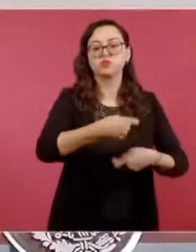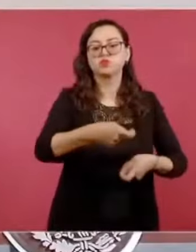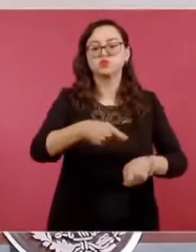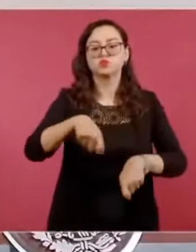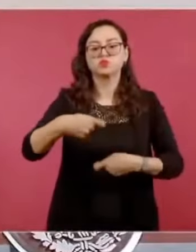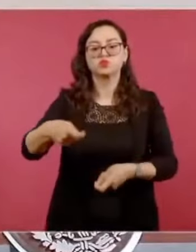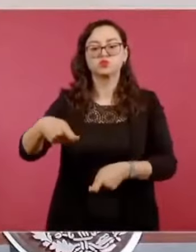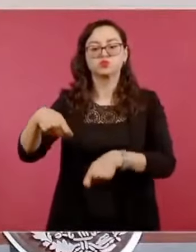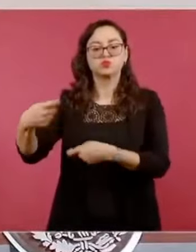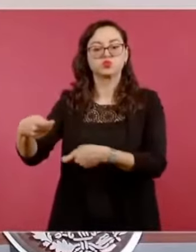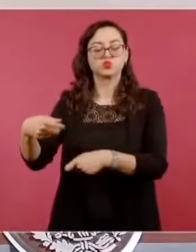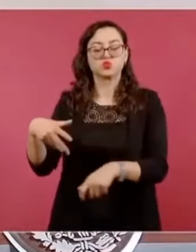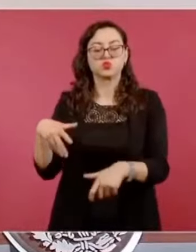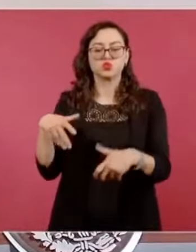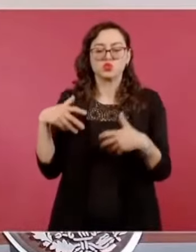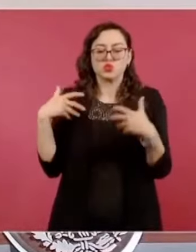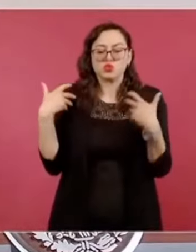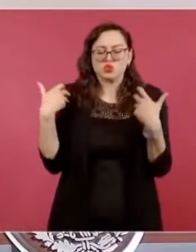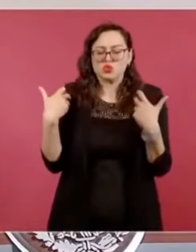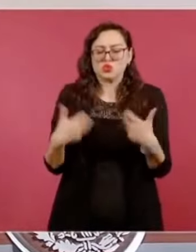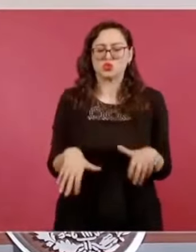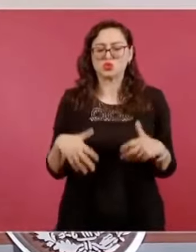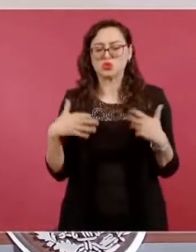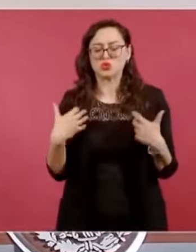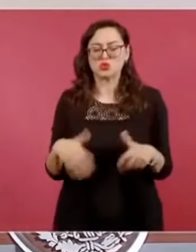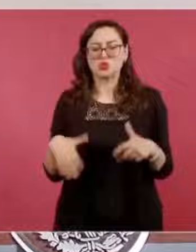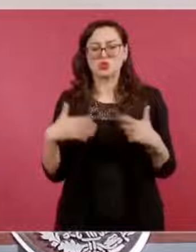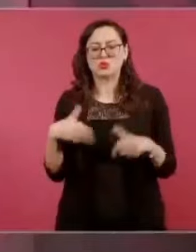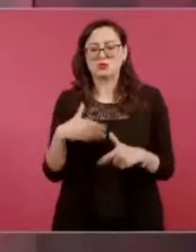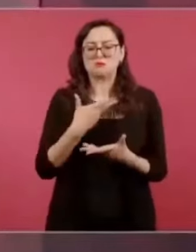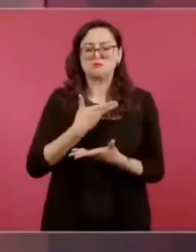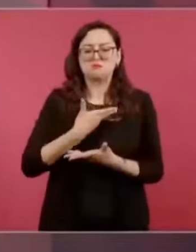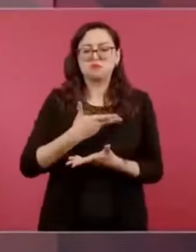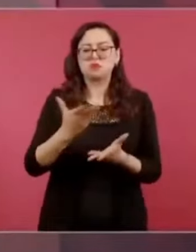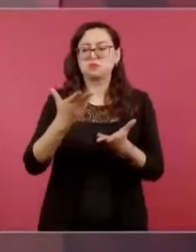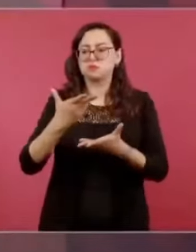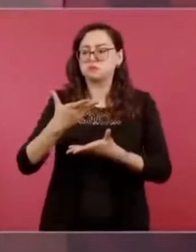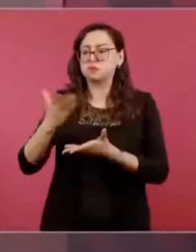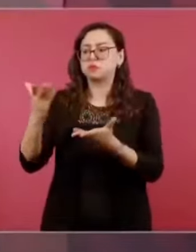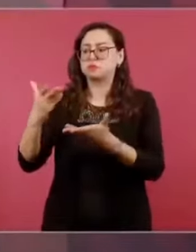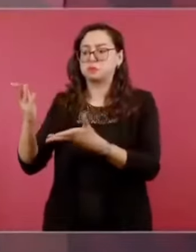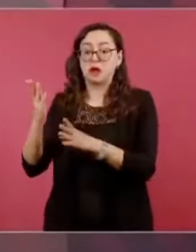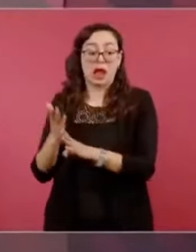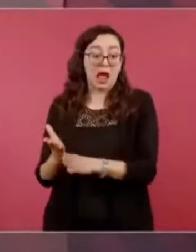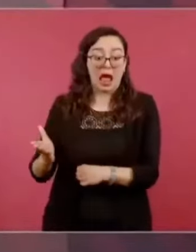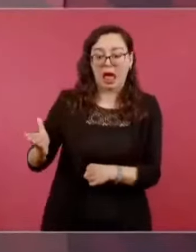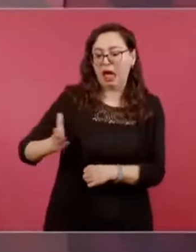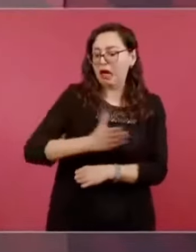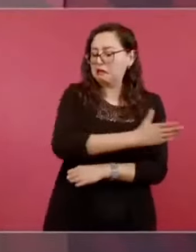superó con mucho la cantidad de tierras tierras repartidas desde la Revolución.